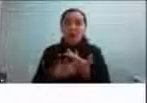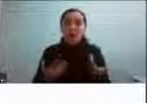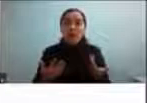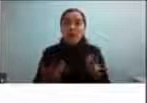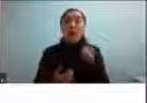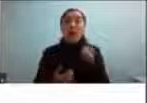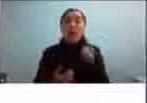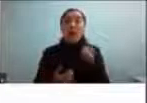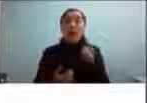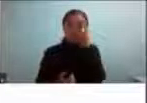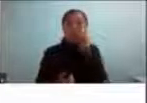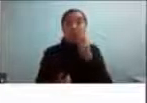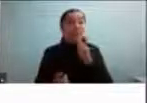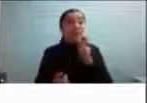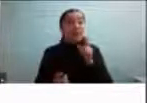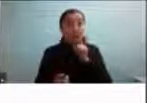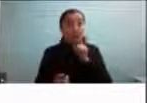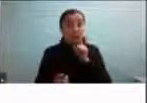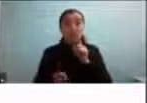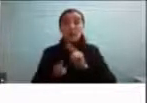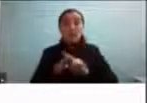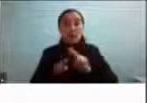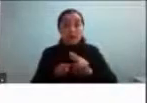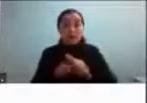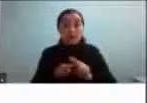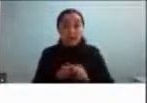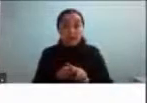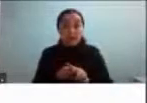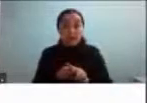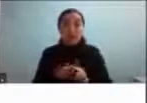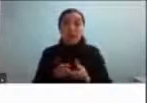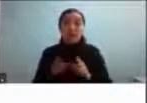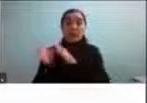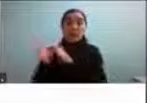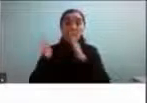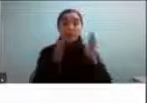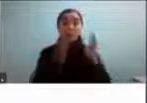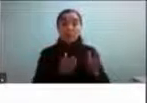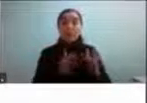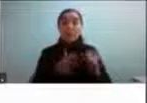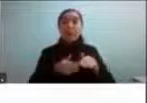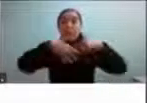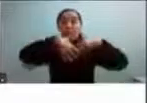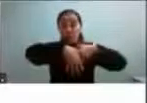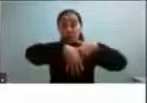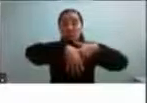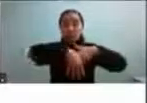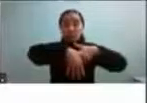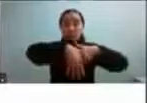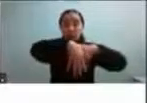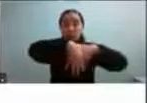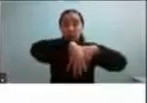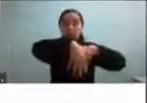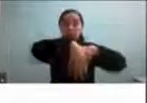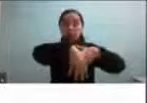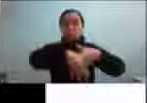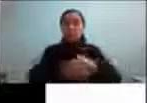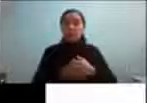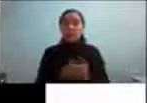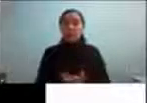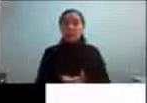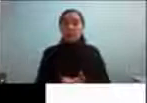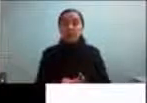teníamos mucho que hacer bueno por un lado nosotras participamos de marchas y todo lo que sirva como de